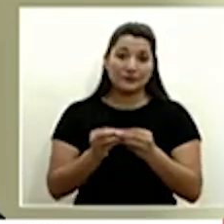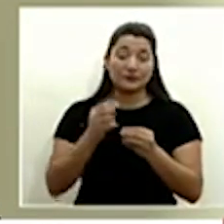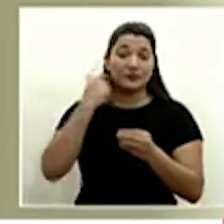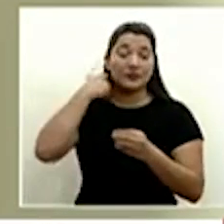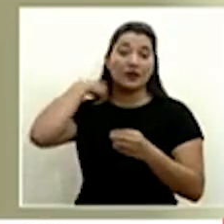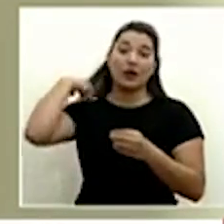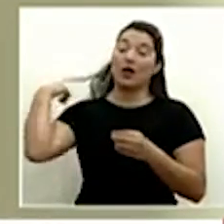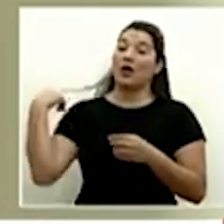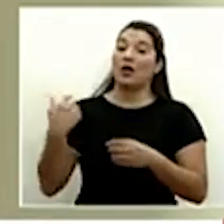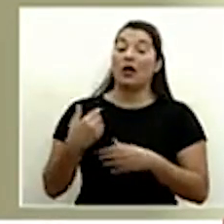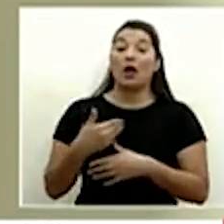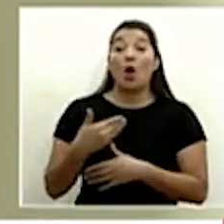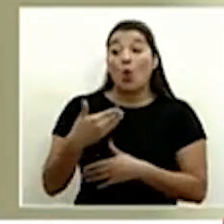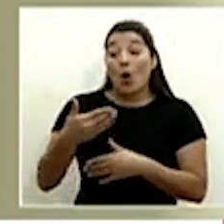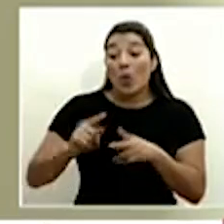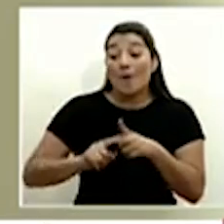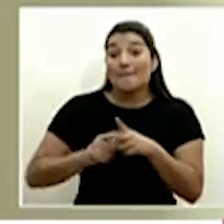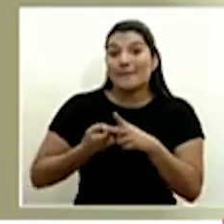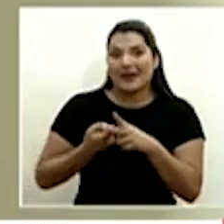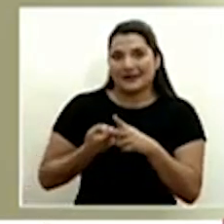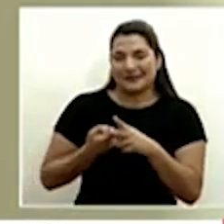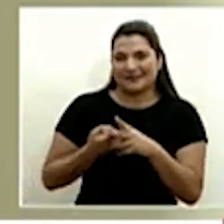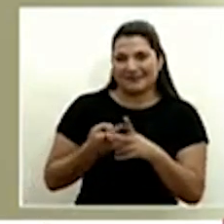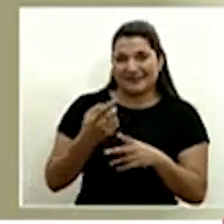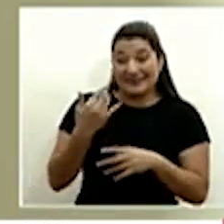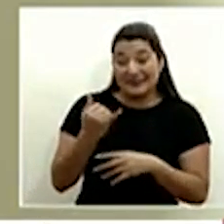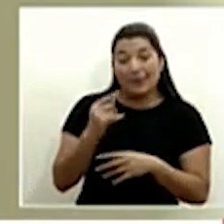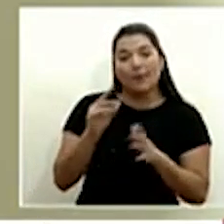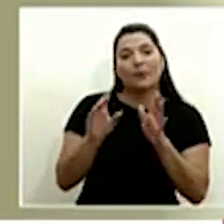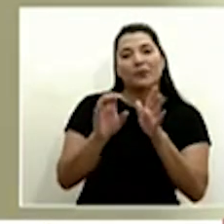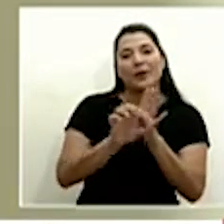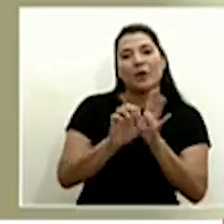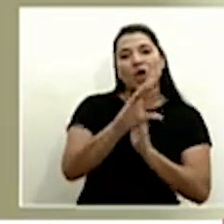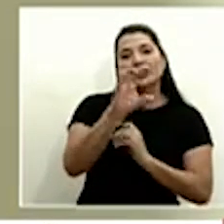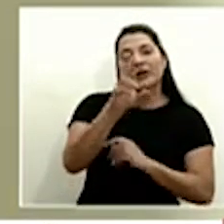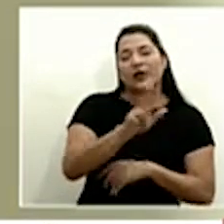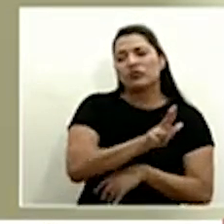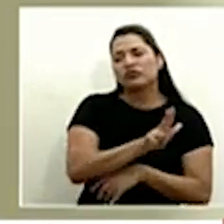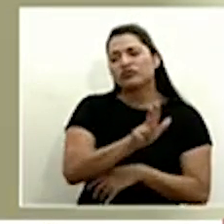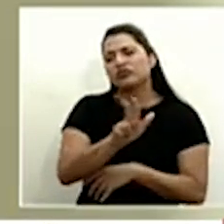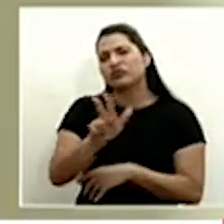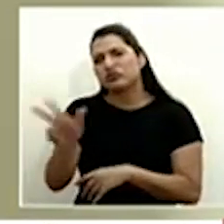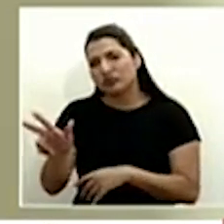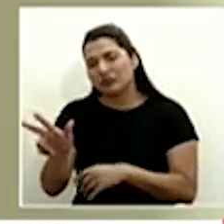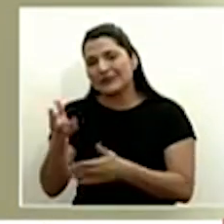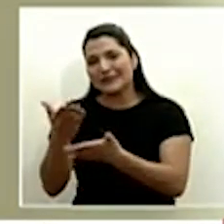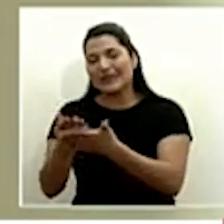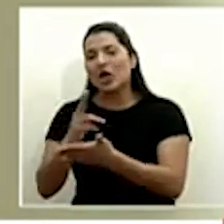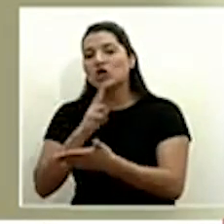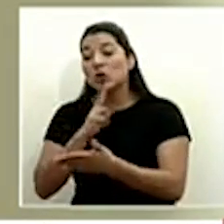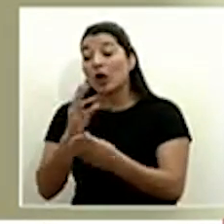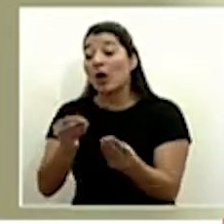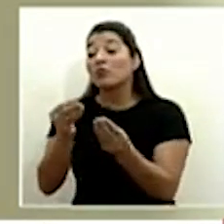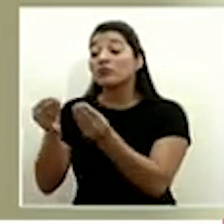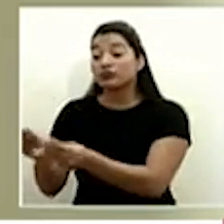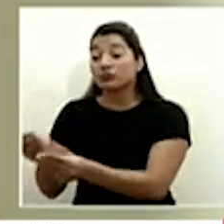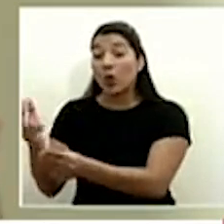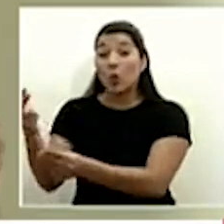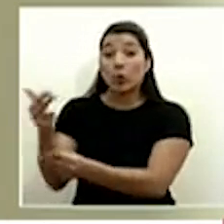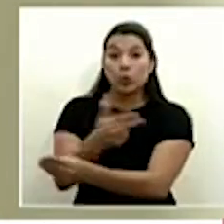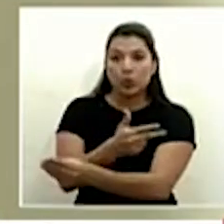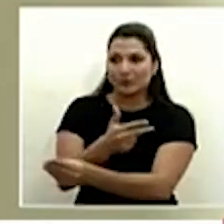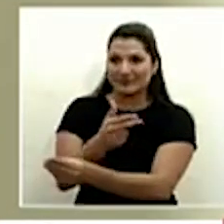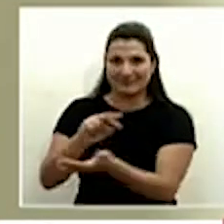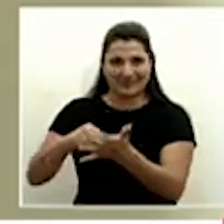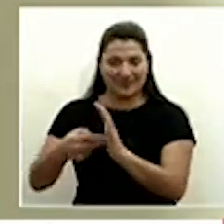y vamos a ir ajustando estoy segura porque eso eleva mucho como digo yo los costos y además hace muy